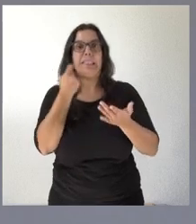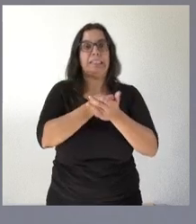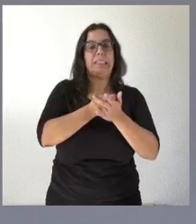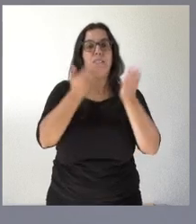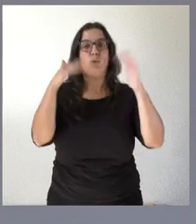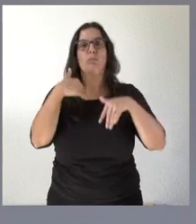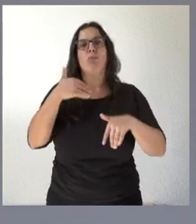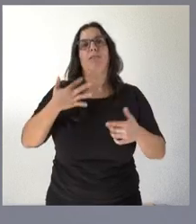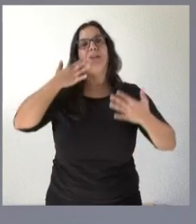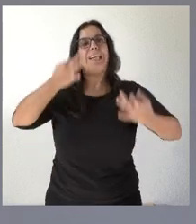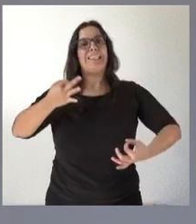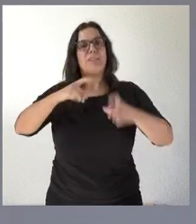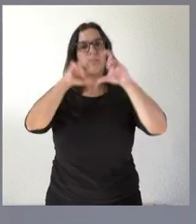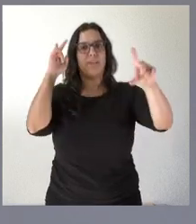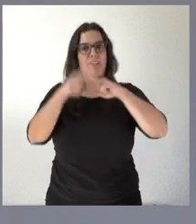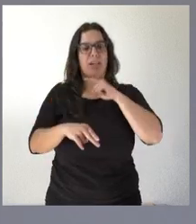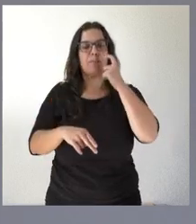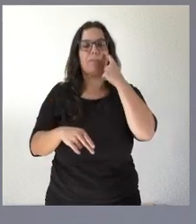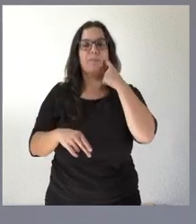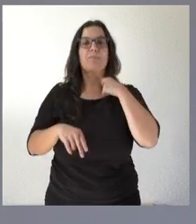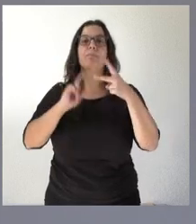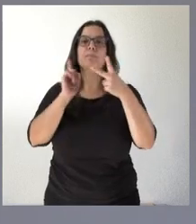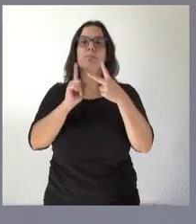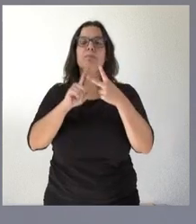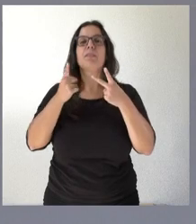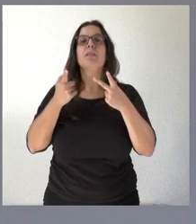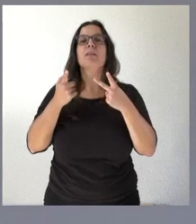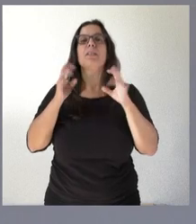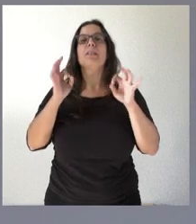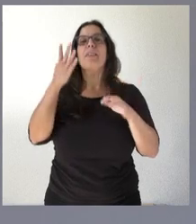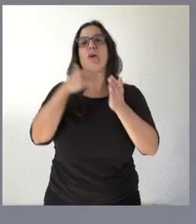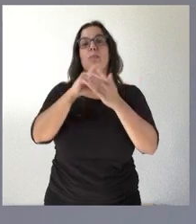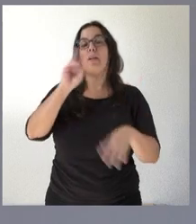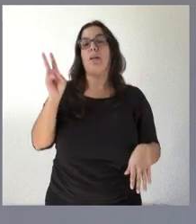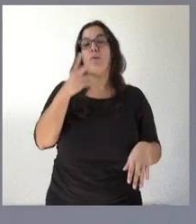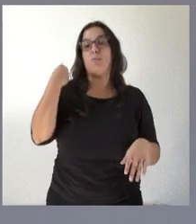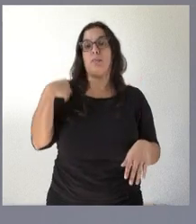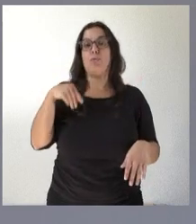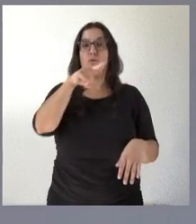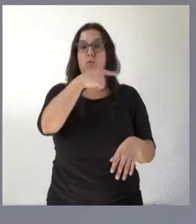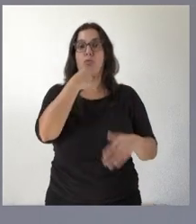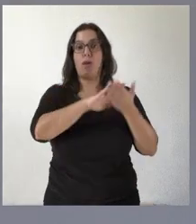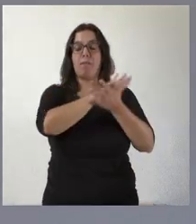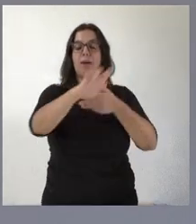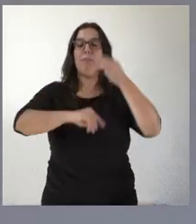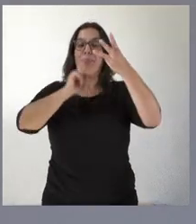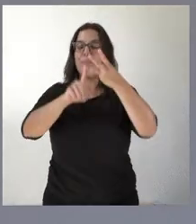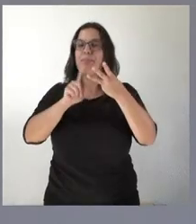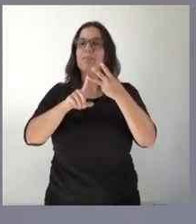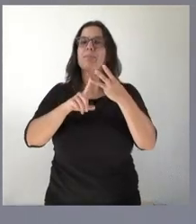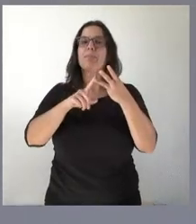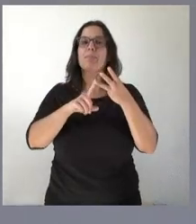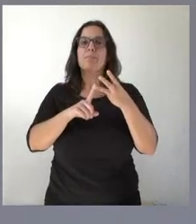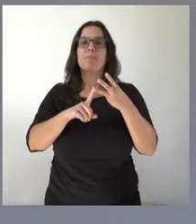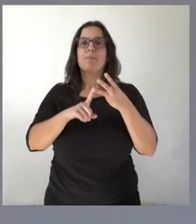riesgo para las empresas que estaban afectadas en el territorio una segunda ayuda que es esta de 5.000 euros que hoy usted hace referencia una tercera